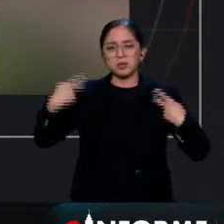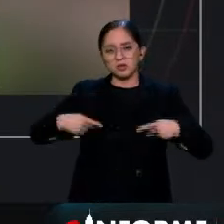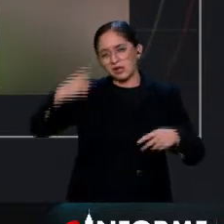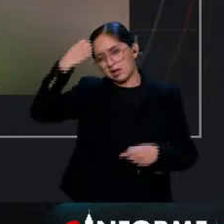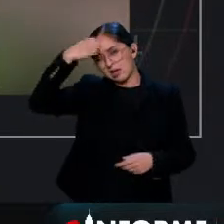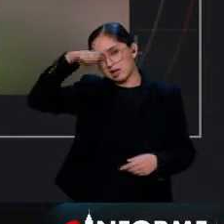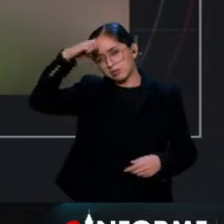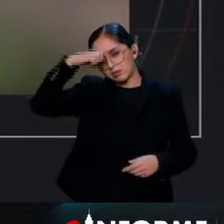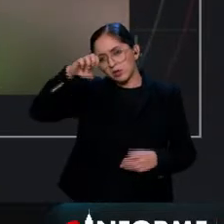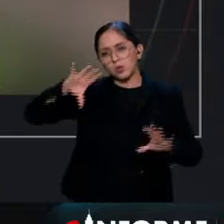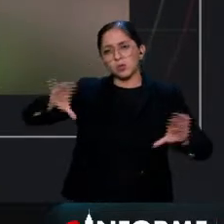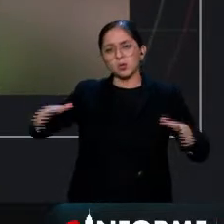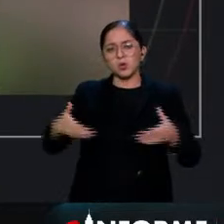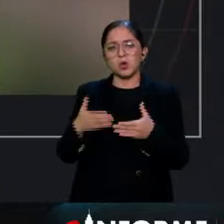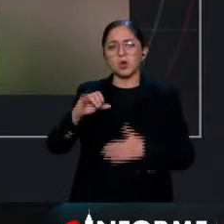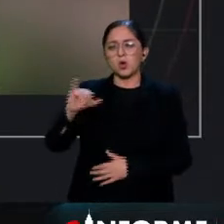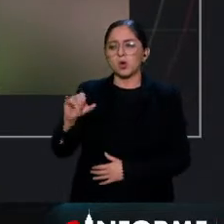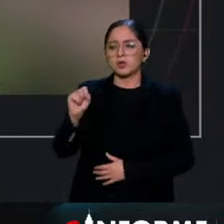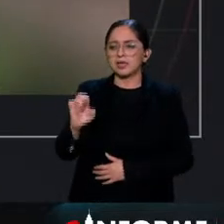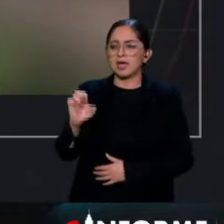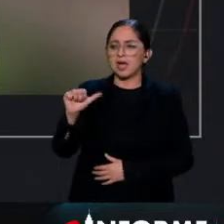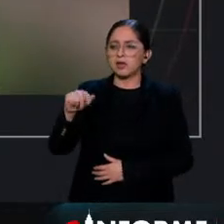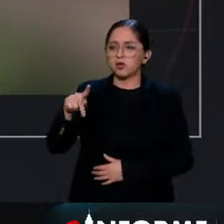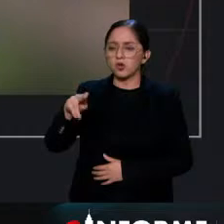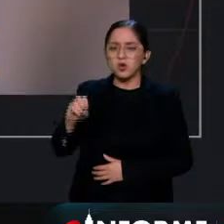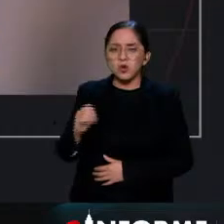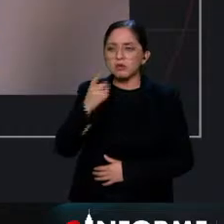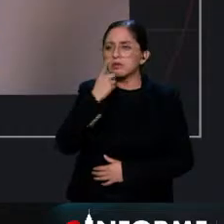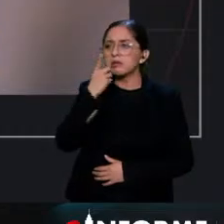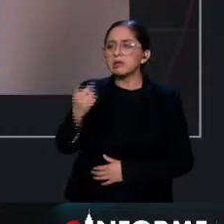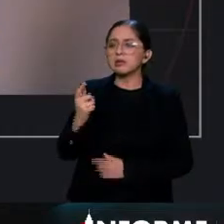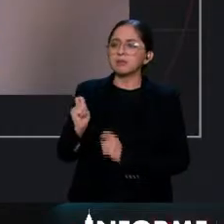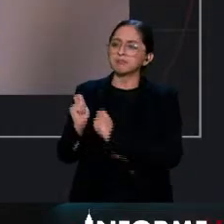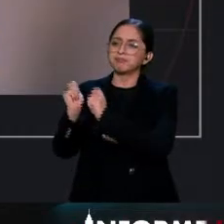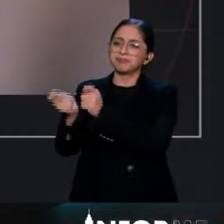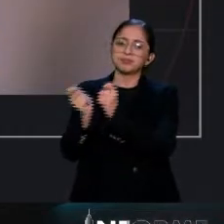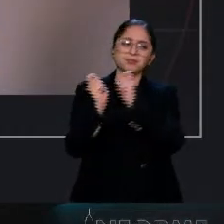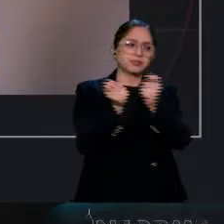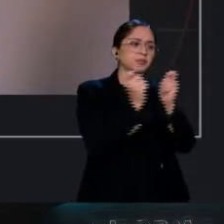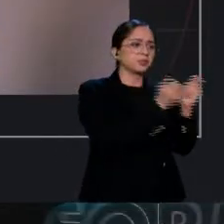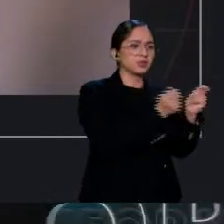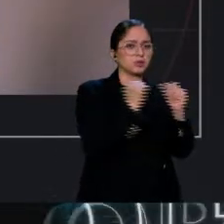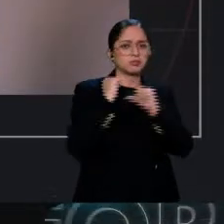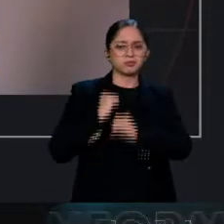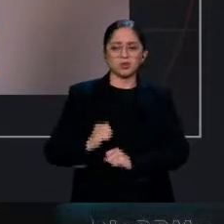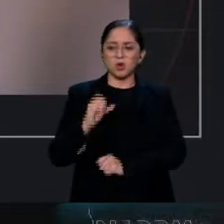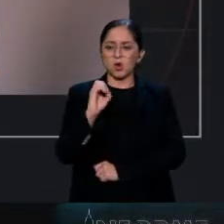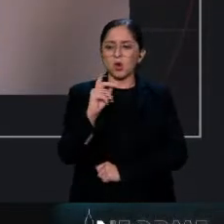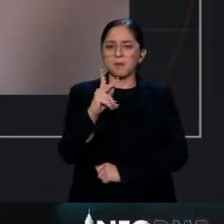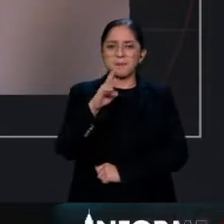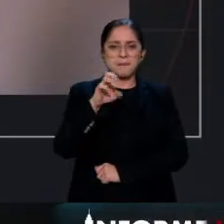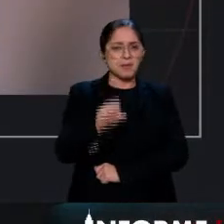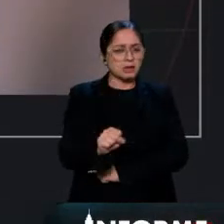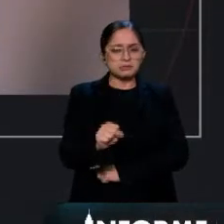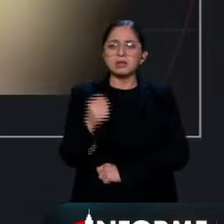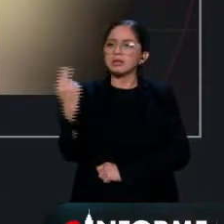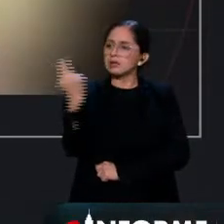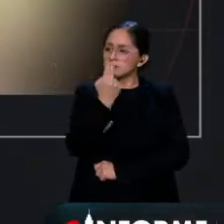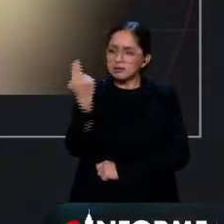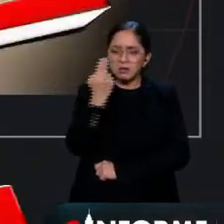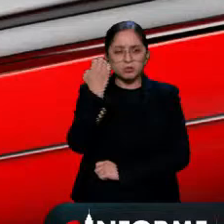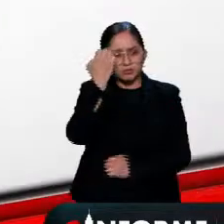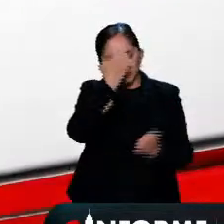asesor del Consejo Electoral, José Antonio Carrera, él coincidió que la designación de los integrantes de los OPLES debe ser más transparente.